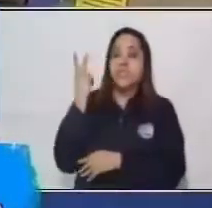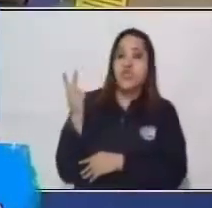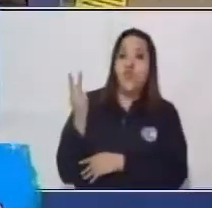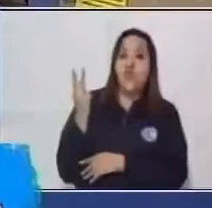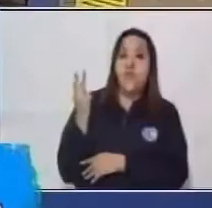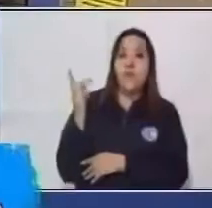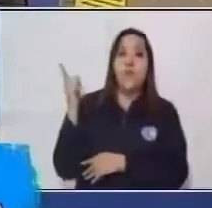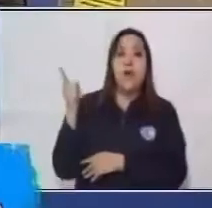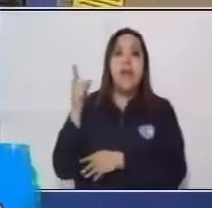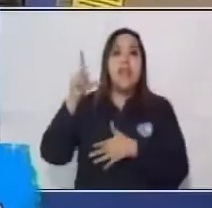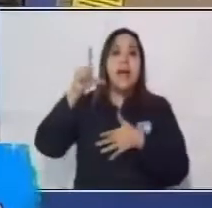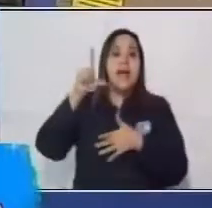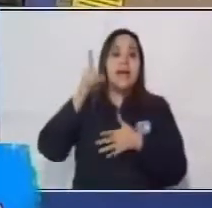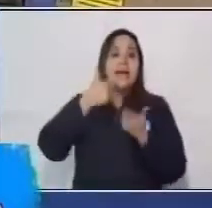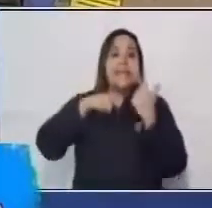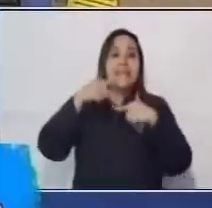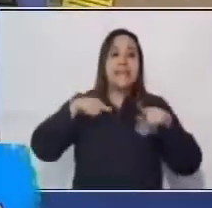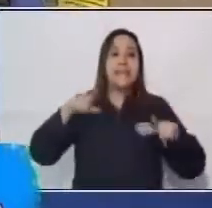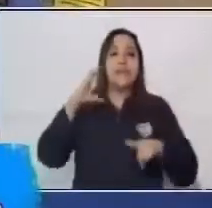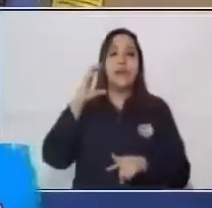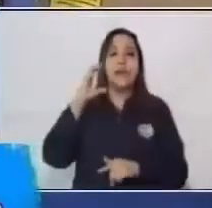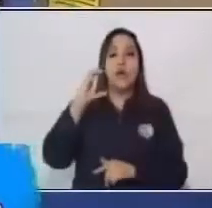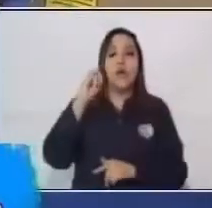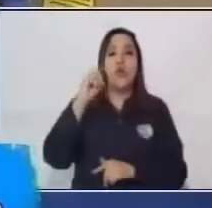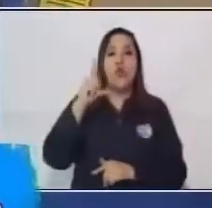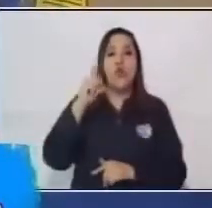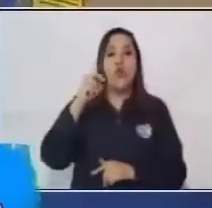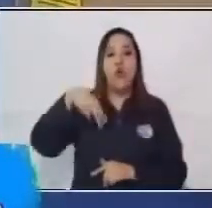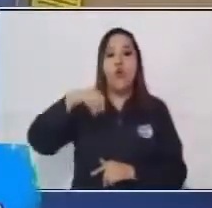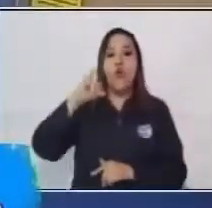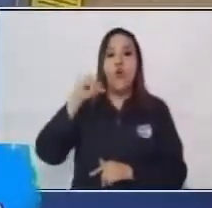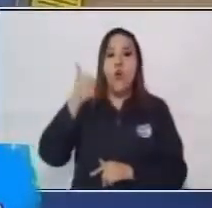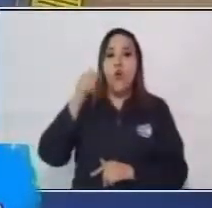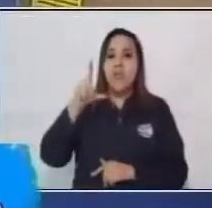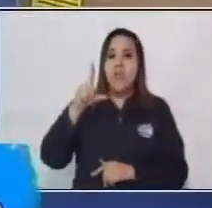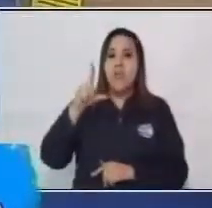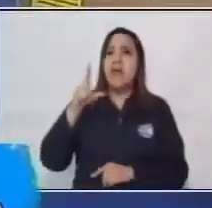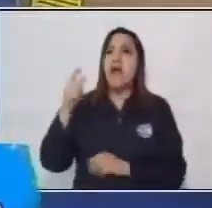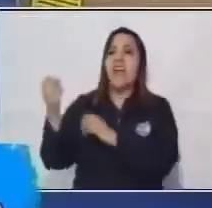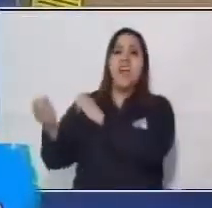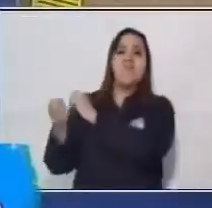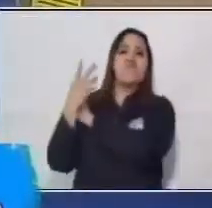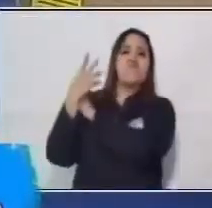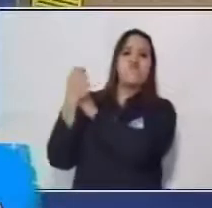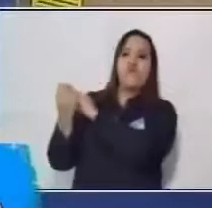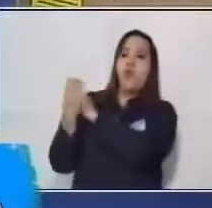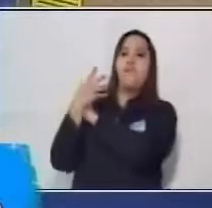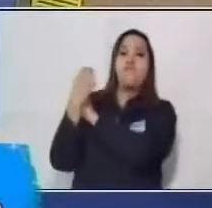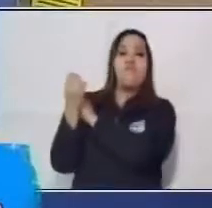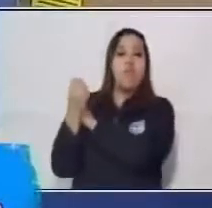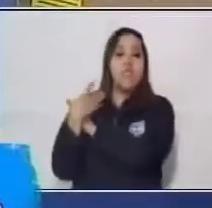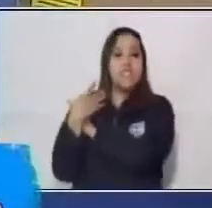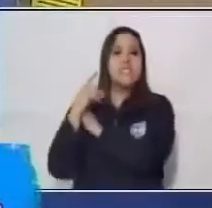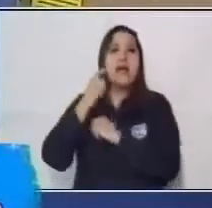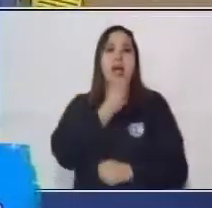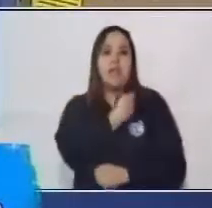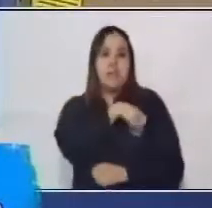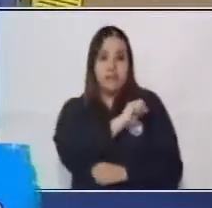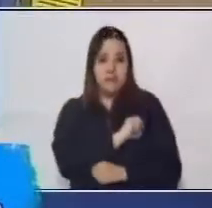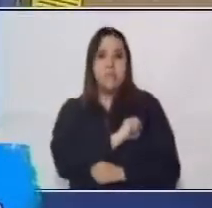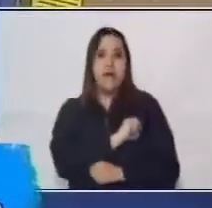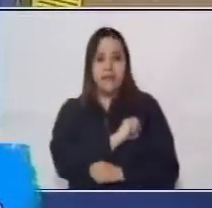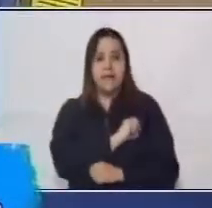ya vamos a ver que hay influencia europea debido a la conquista y a la colonización. Entonces,